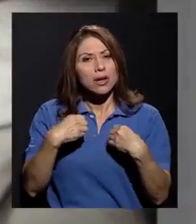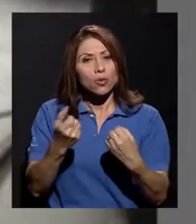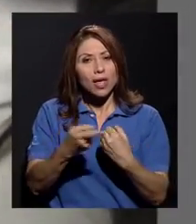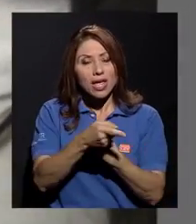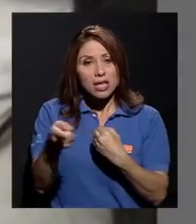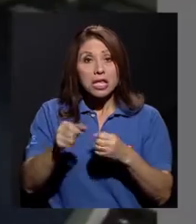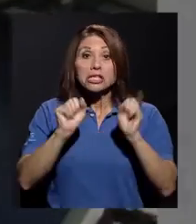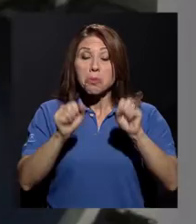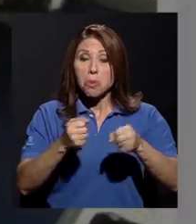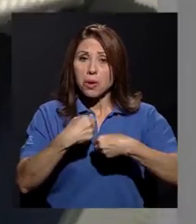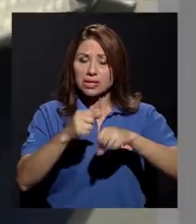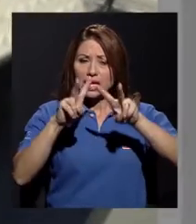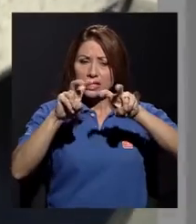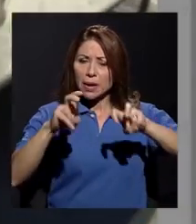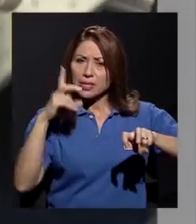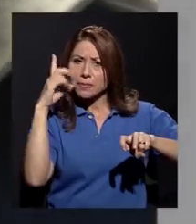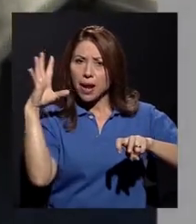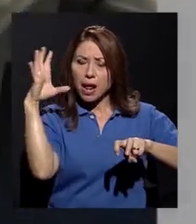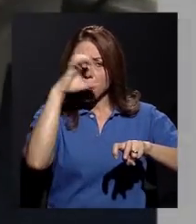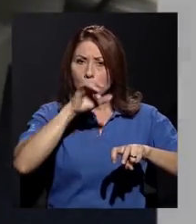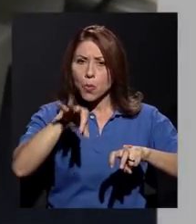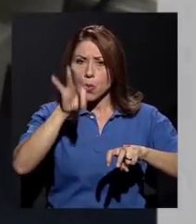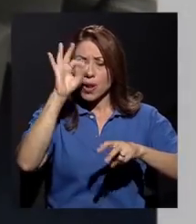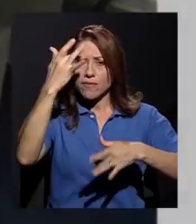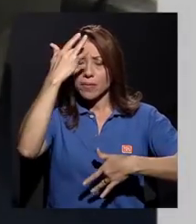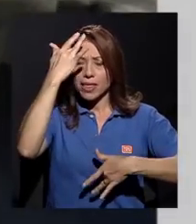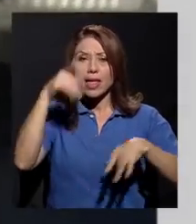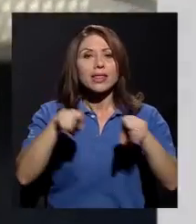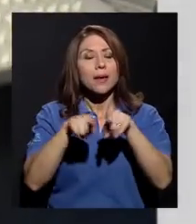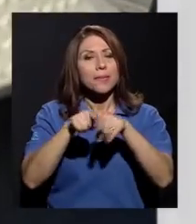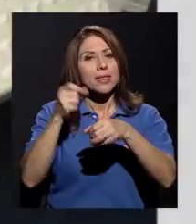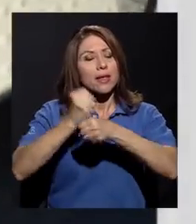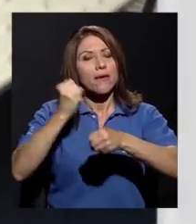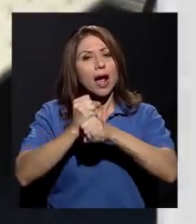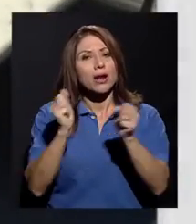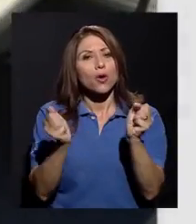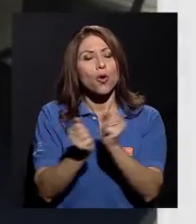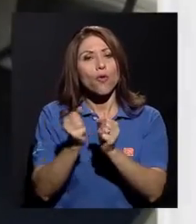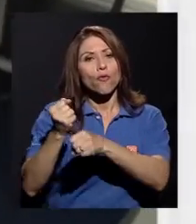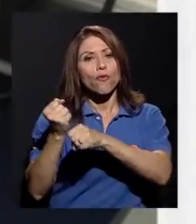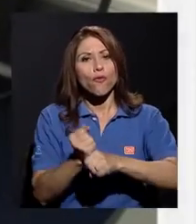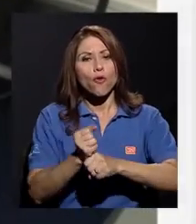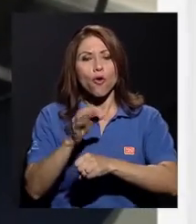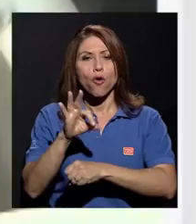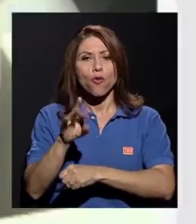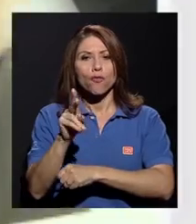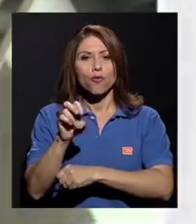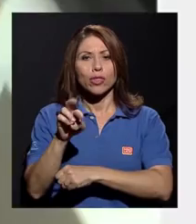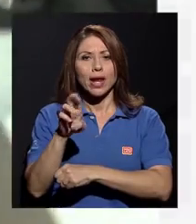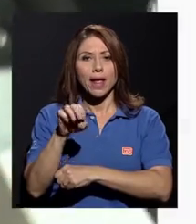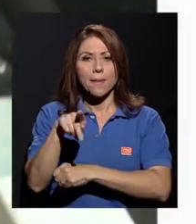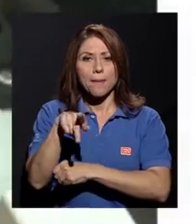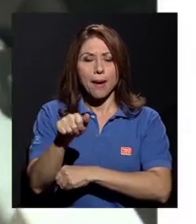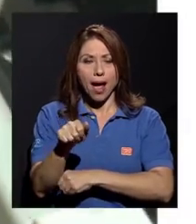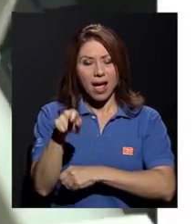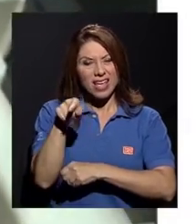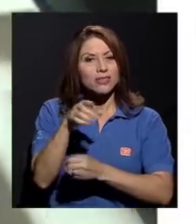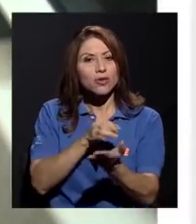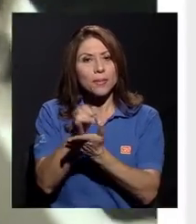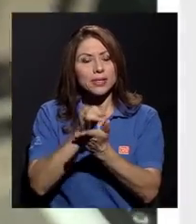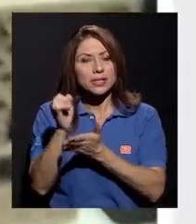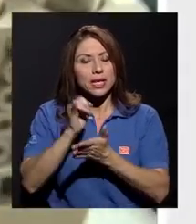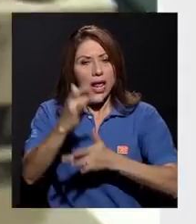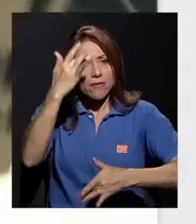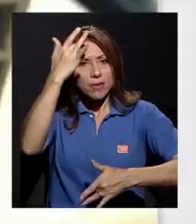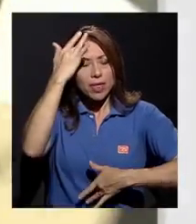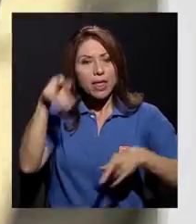zonas alejadas y trabajar conjuntamente con la Fundación Fundrepa, que investiga la enfermedad y les brinda apoyo a las personas